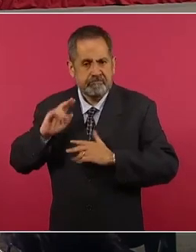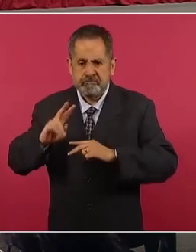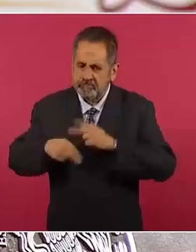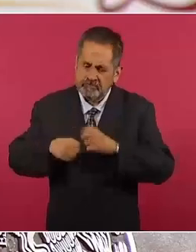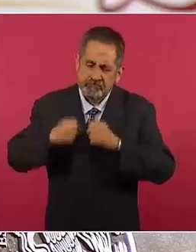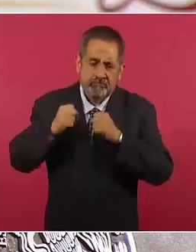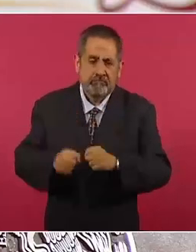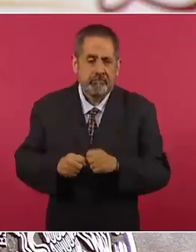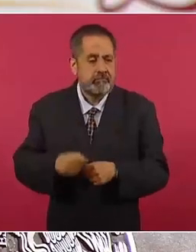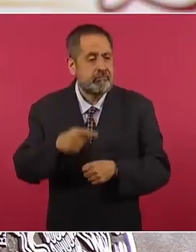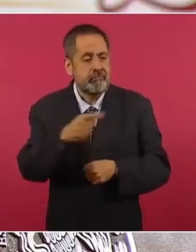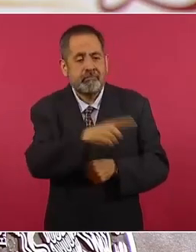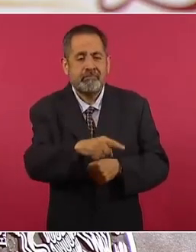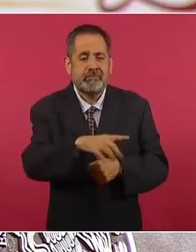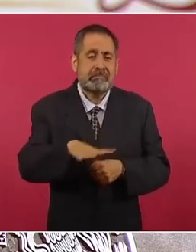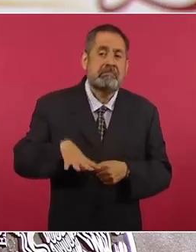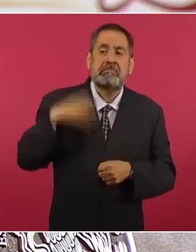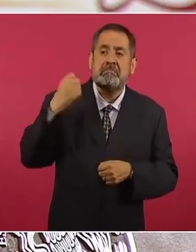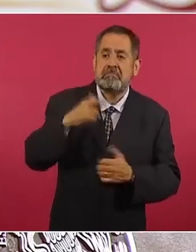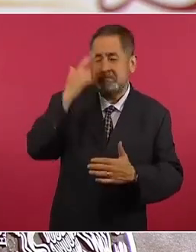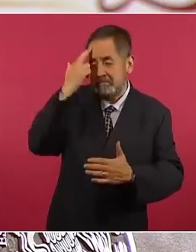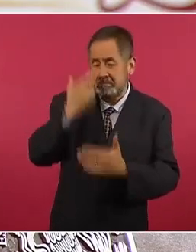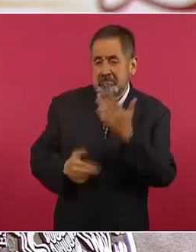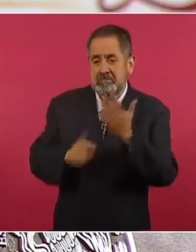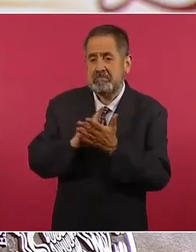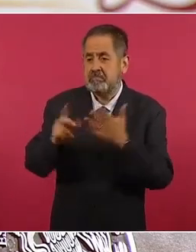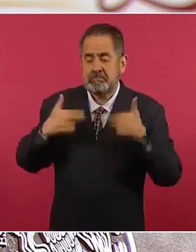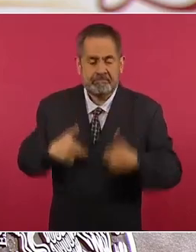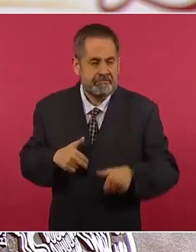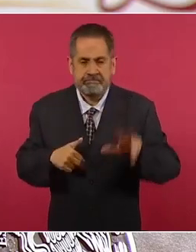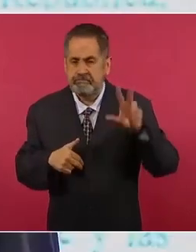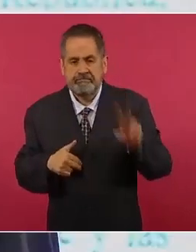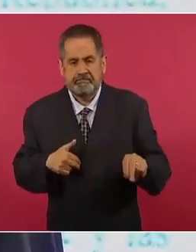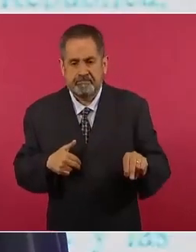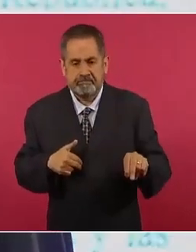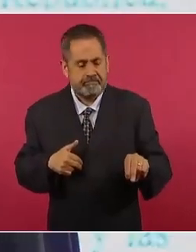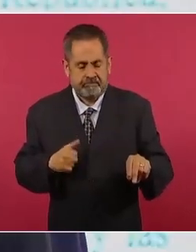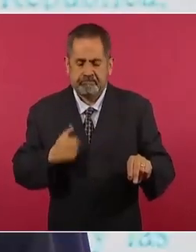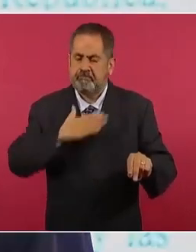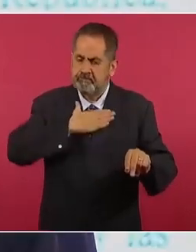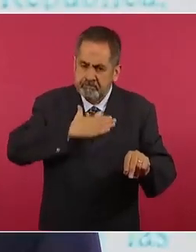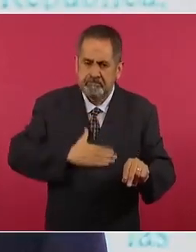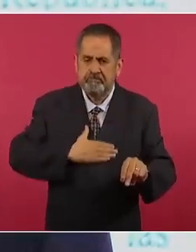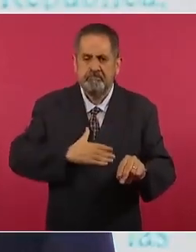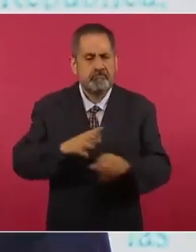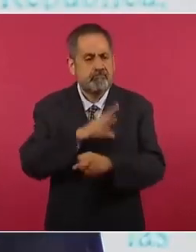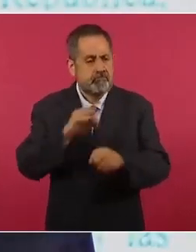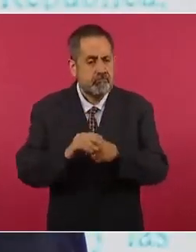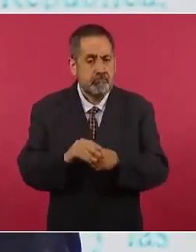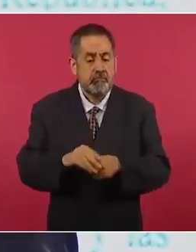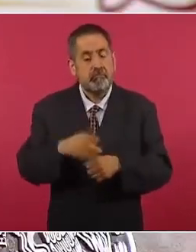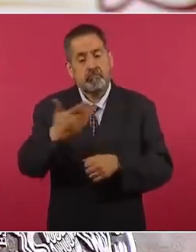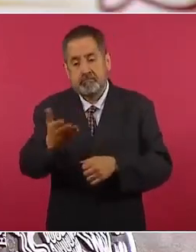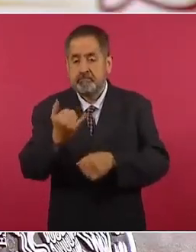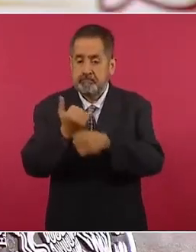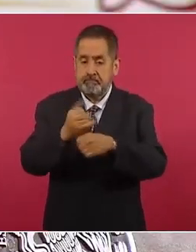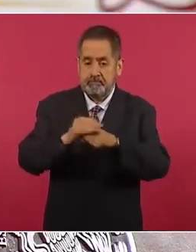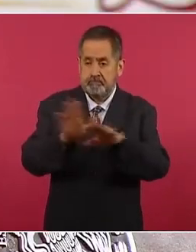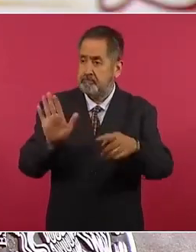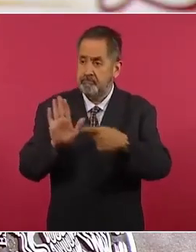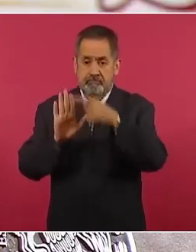solapar ningún abuso, violación a los derechos humanos ni injusticia alguna. Y el informe, como se nos ha